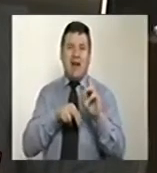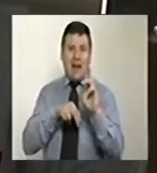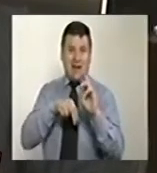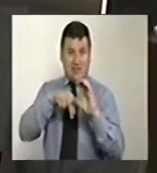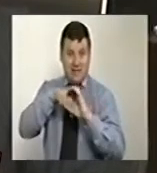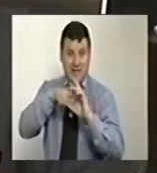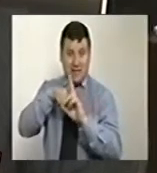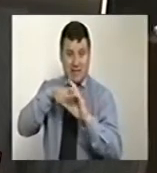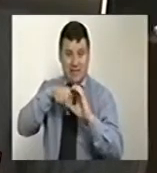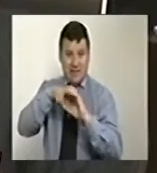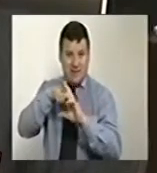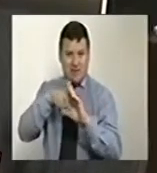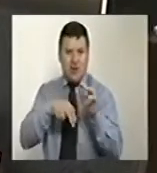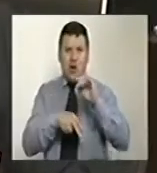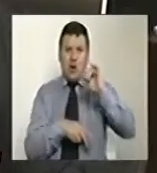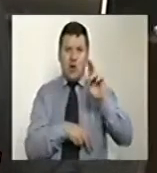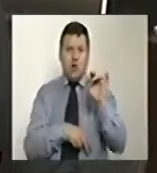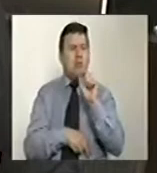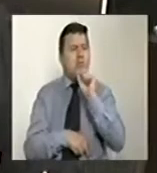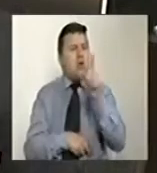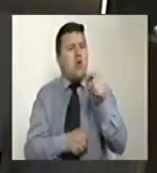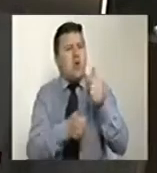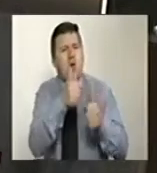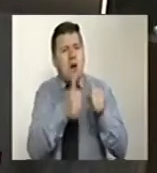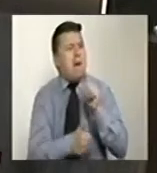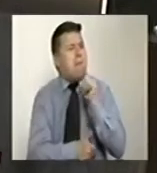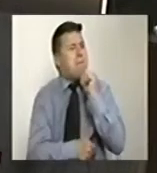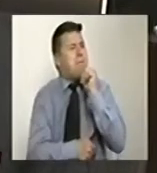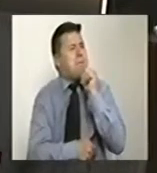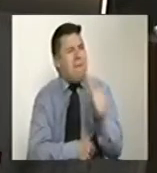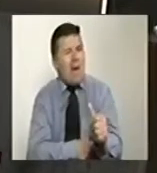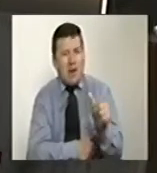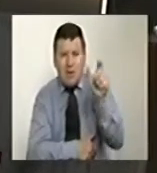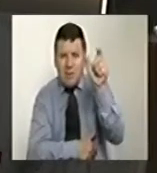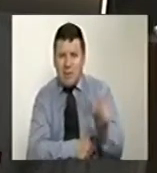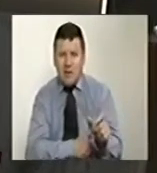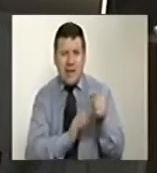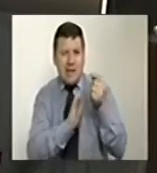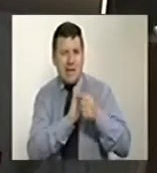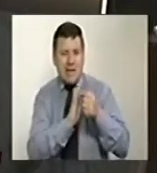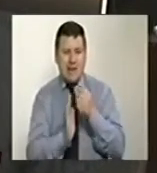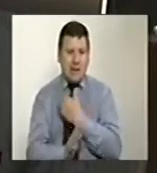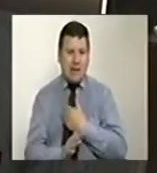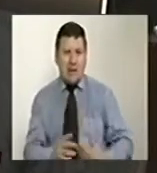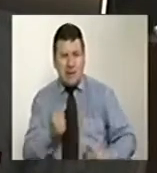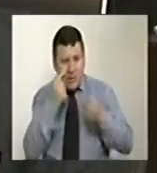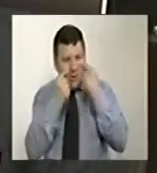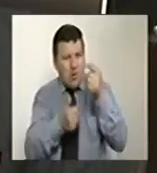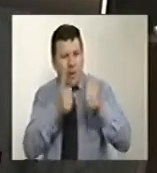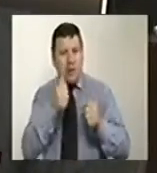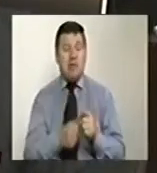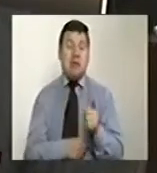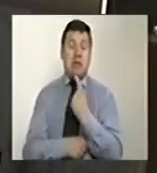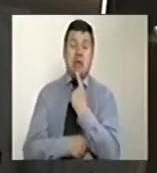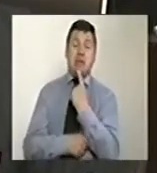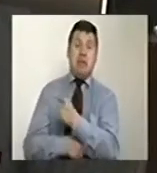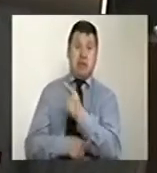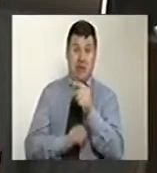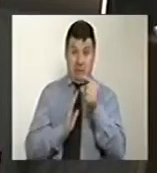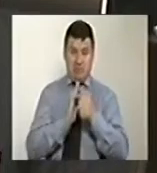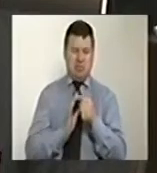en televisión, J. Mario Valencia, que cuál era el peor defecto de su esposo, el presidente Santos. Y dijo